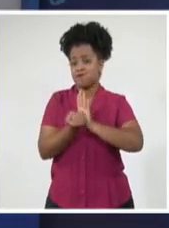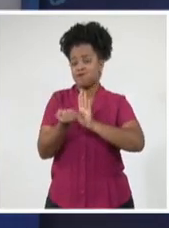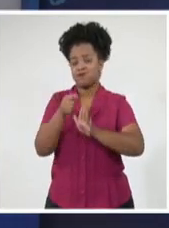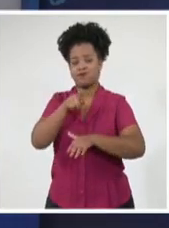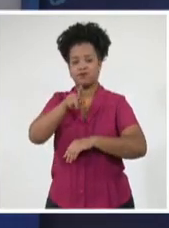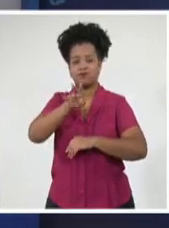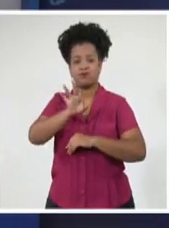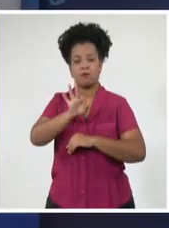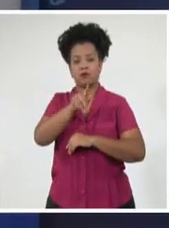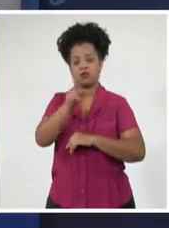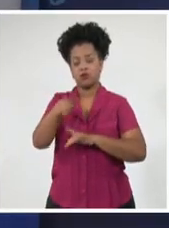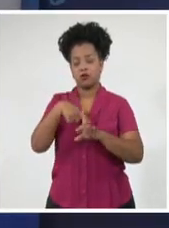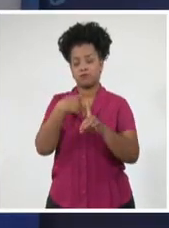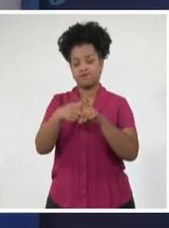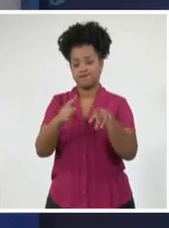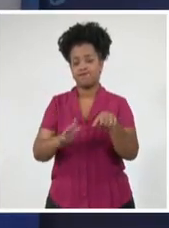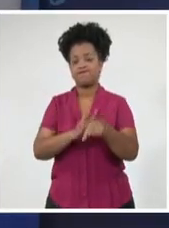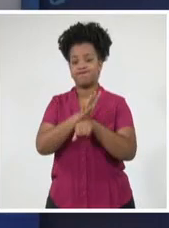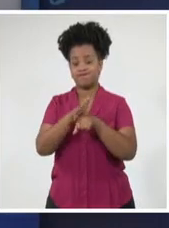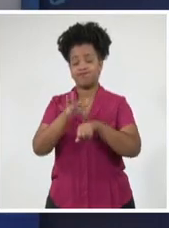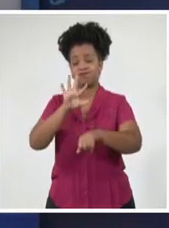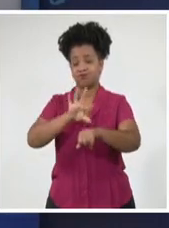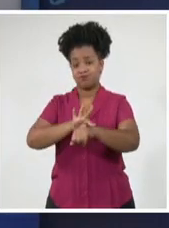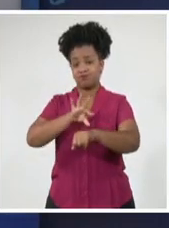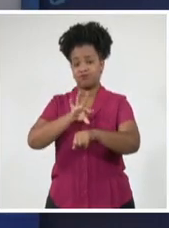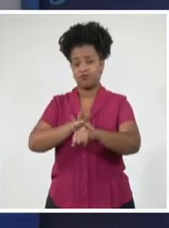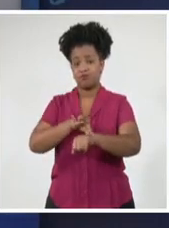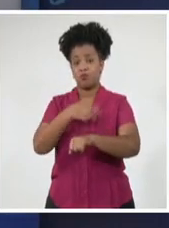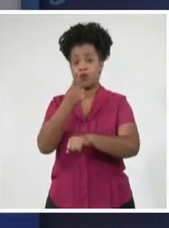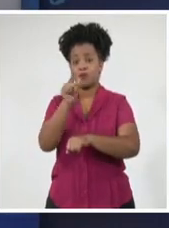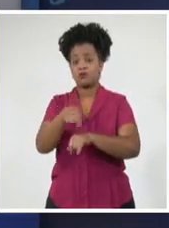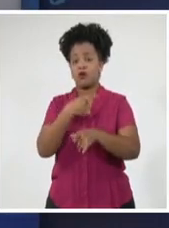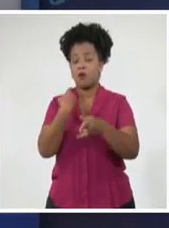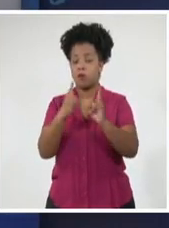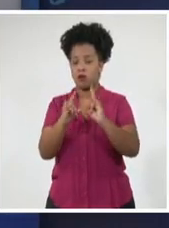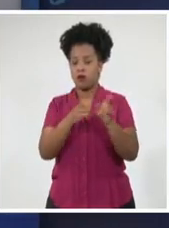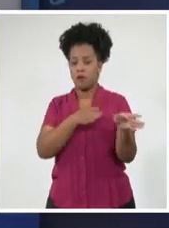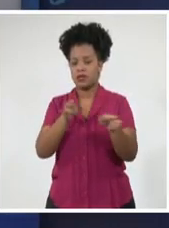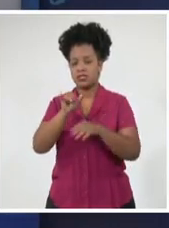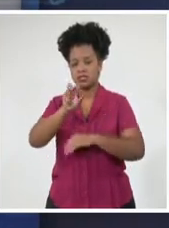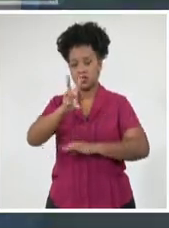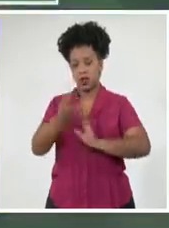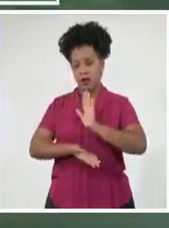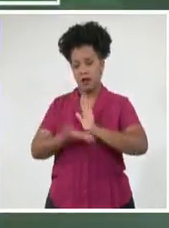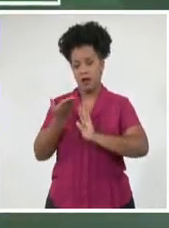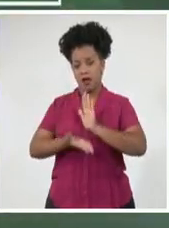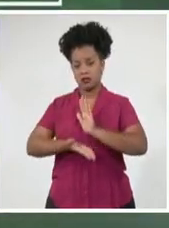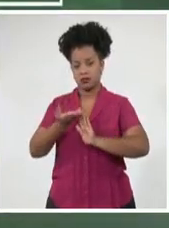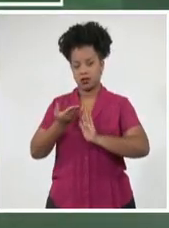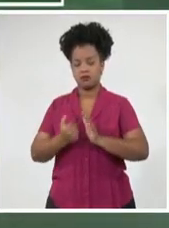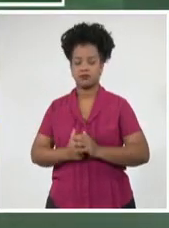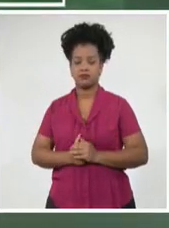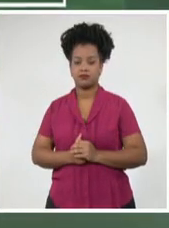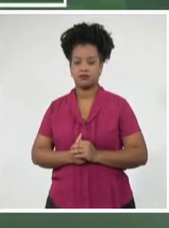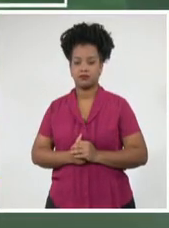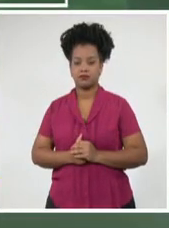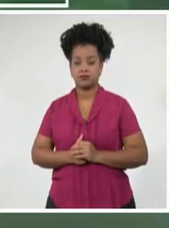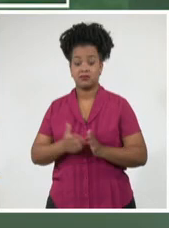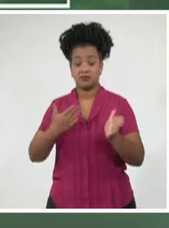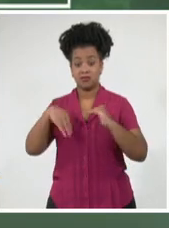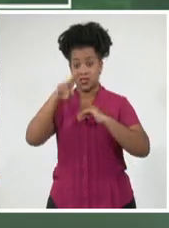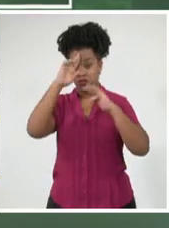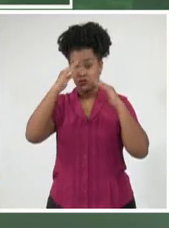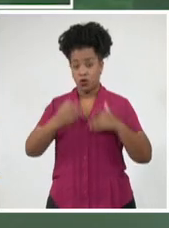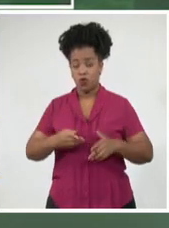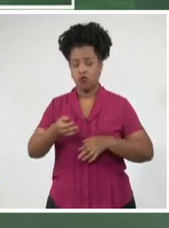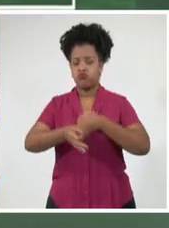casos positivos a la COVID-19, un fallecido y 63 altas médicas. De acuerdo con el MINSAP, se